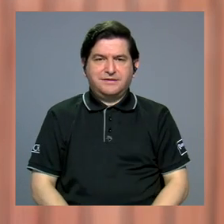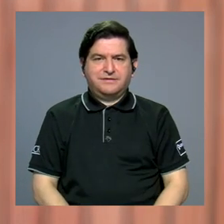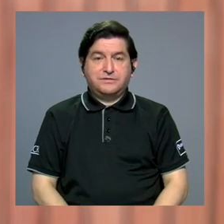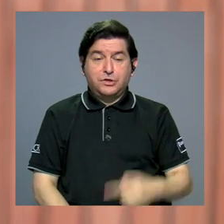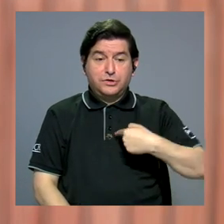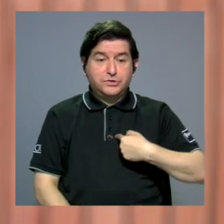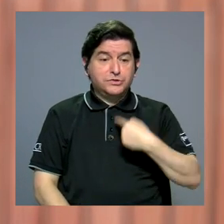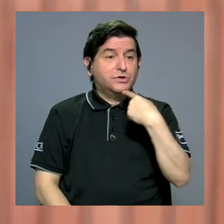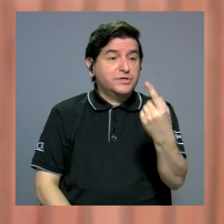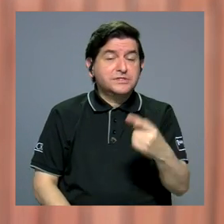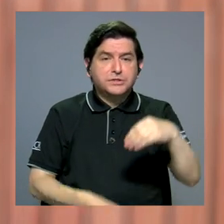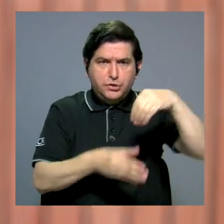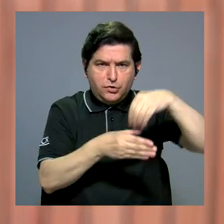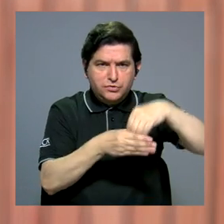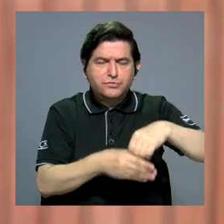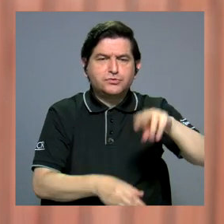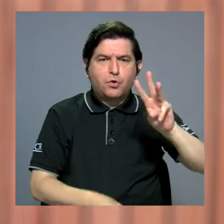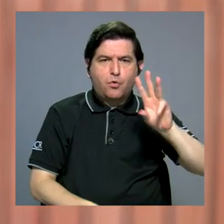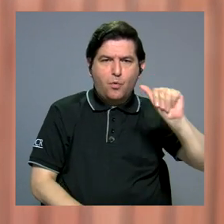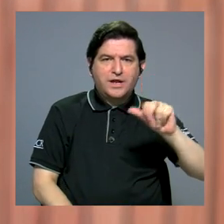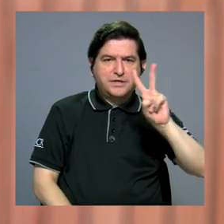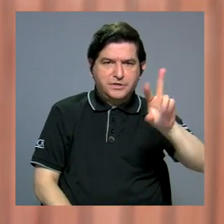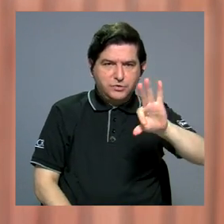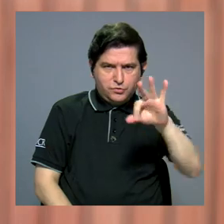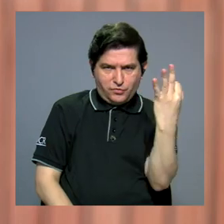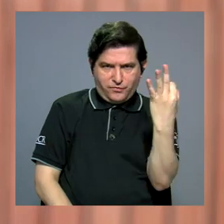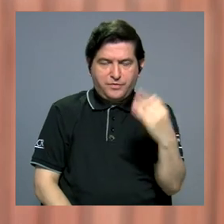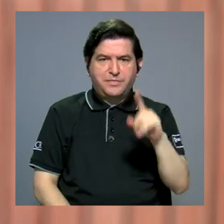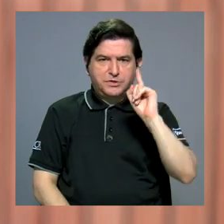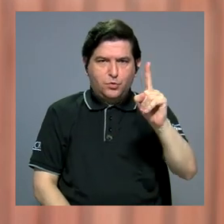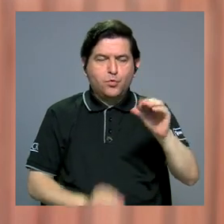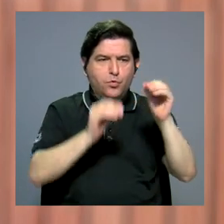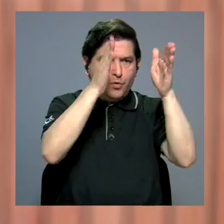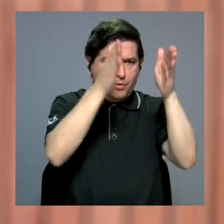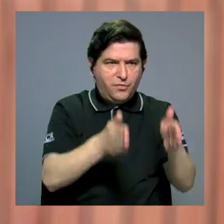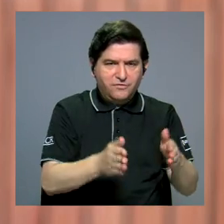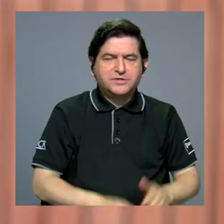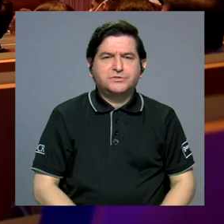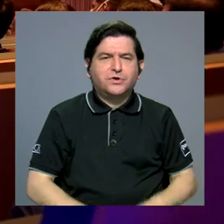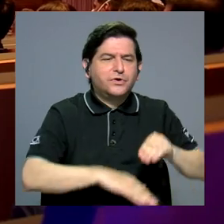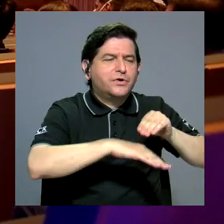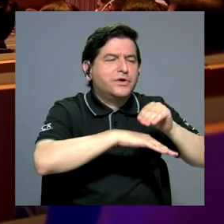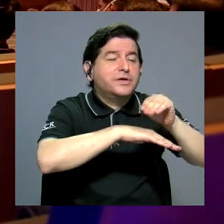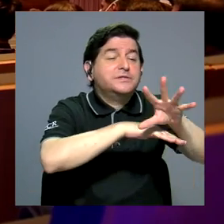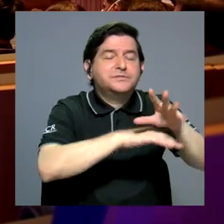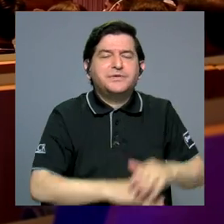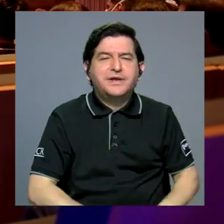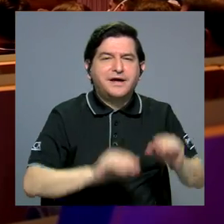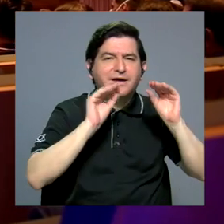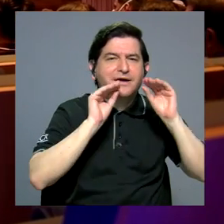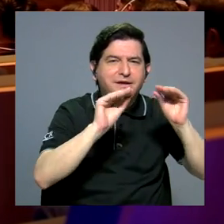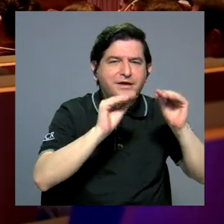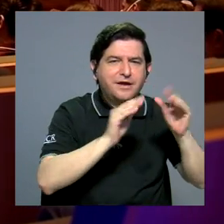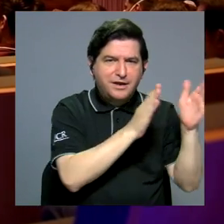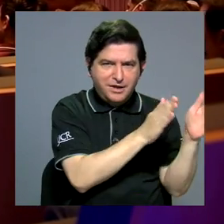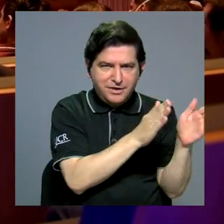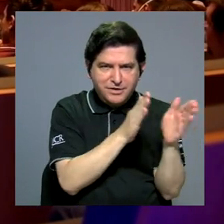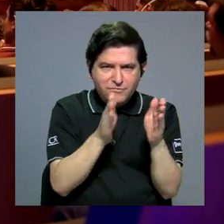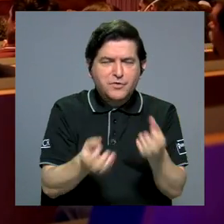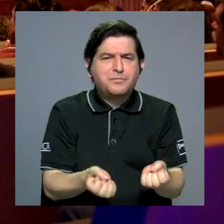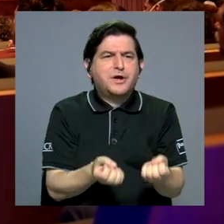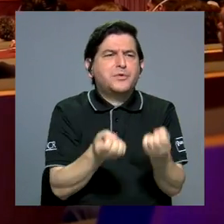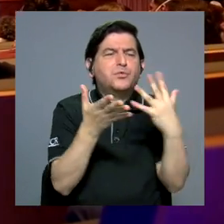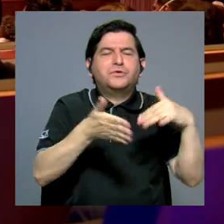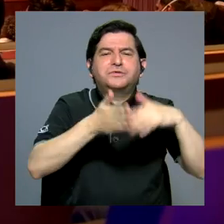en ese sentido yo puedo destacar los aportes de don Walter en dos sentidos. Uno como docente que ha inspirado, que ha educado, y que ha formado